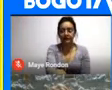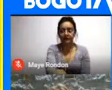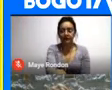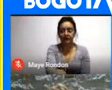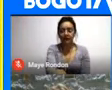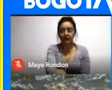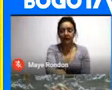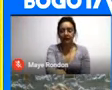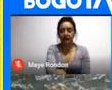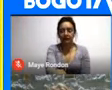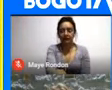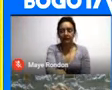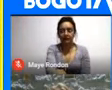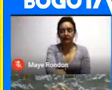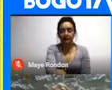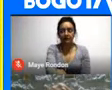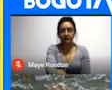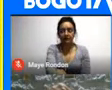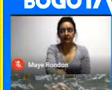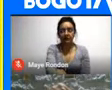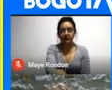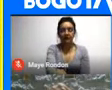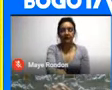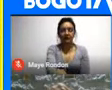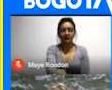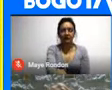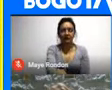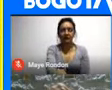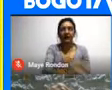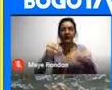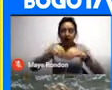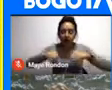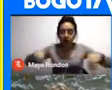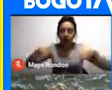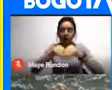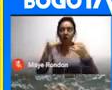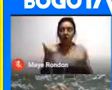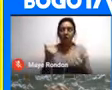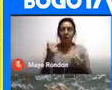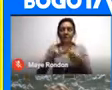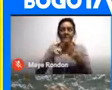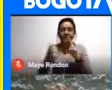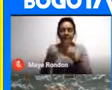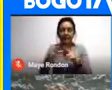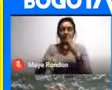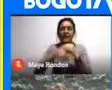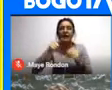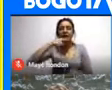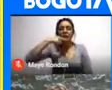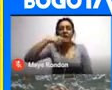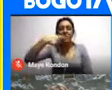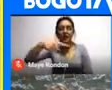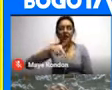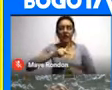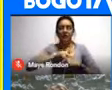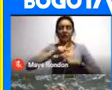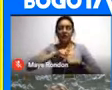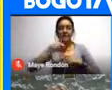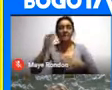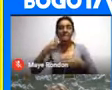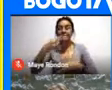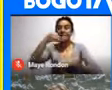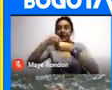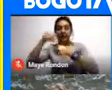Estas palabras Territorio ancestral Más lengua Autóctona Más memoria